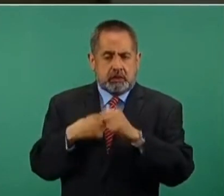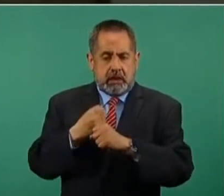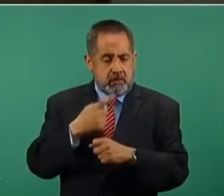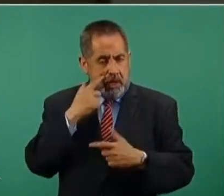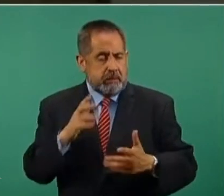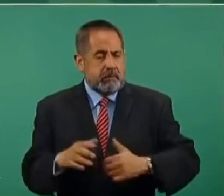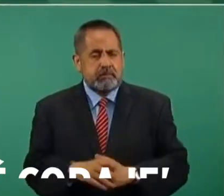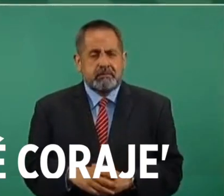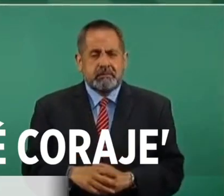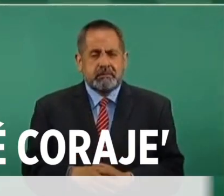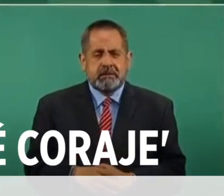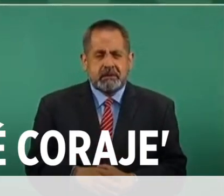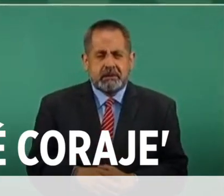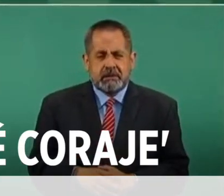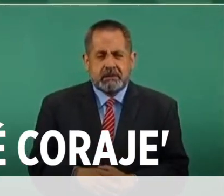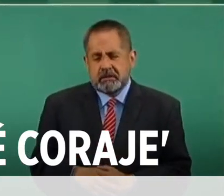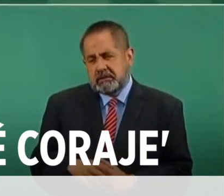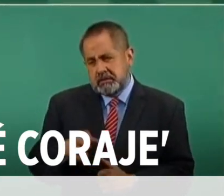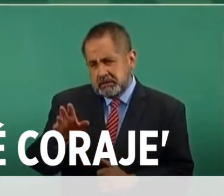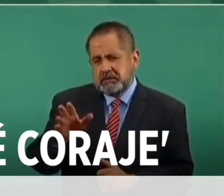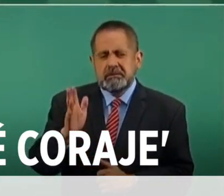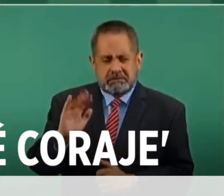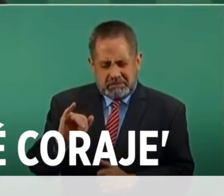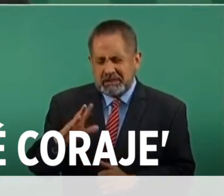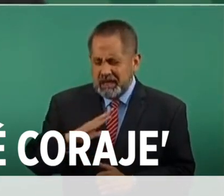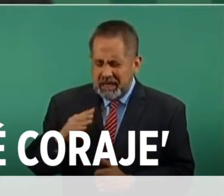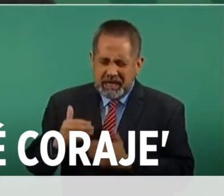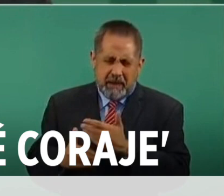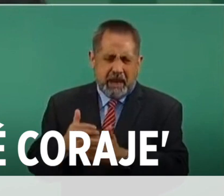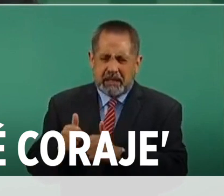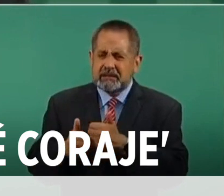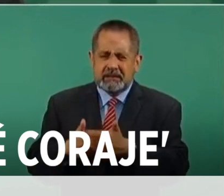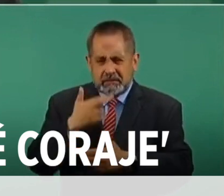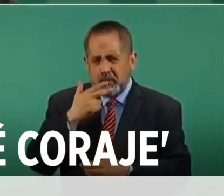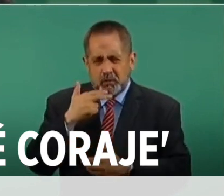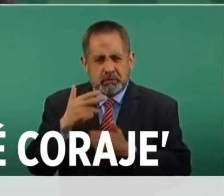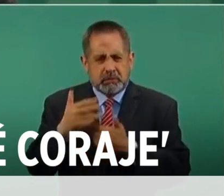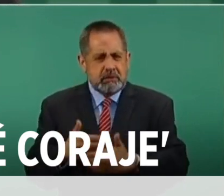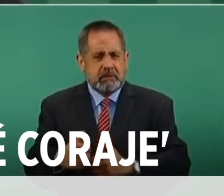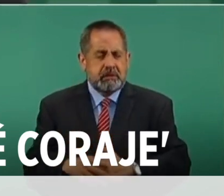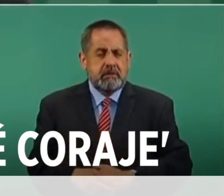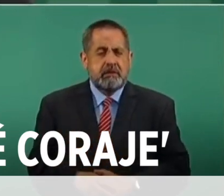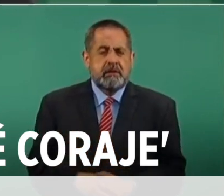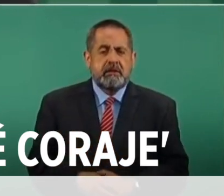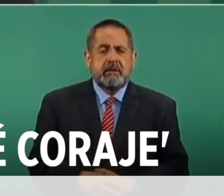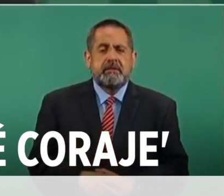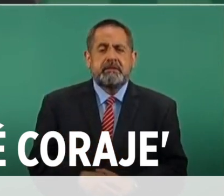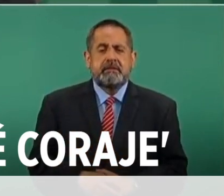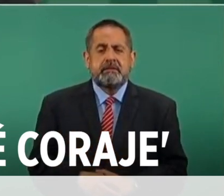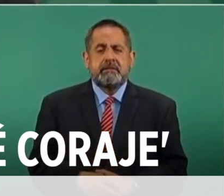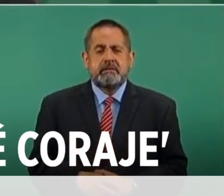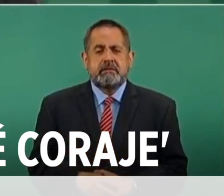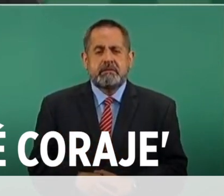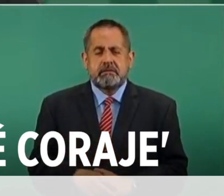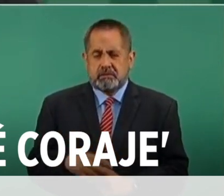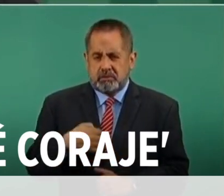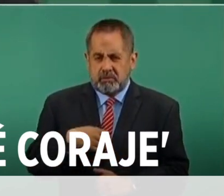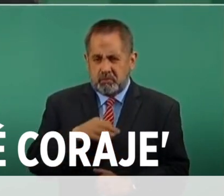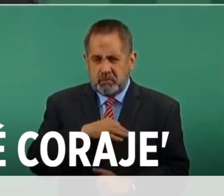Sí, se lleva bastante avance, ya puedo decir,